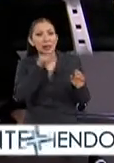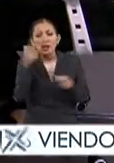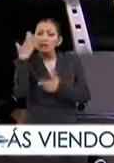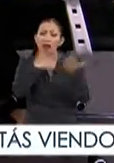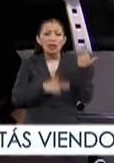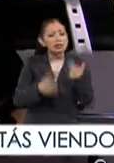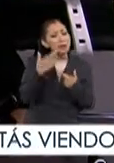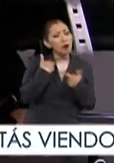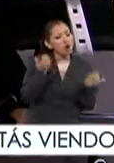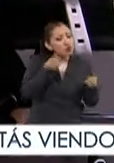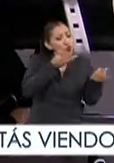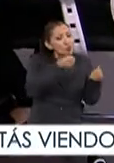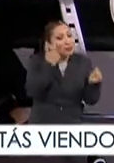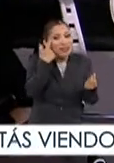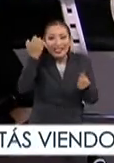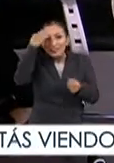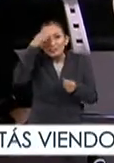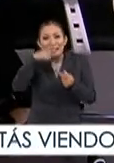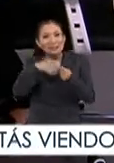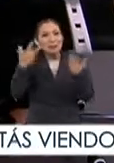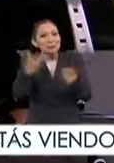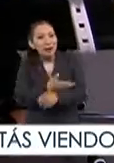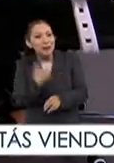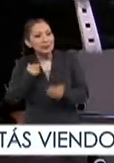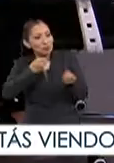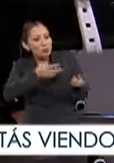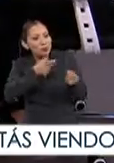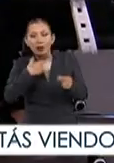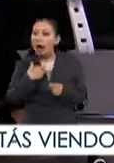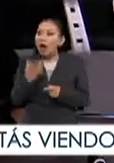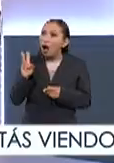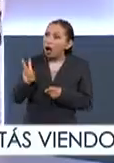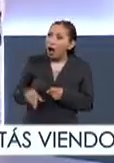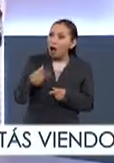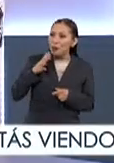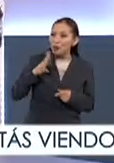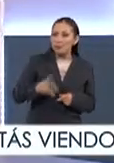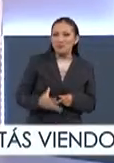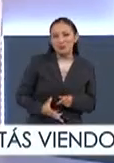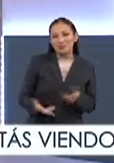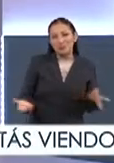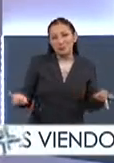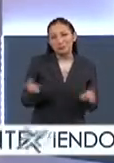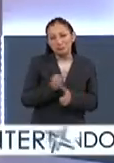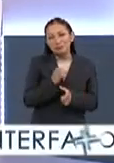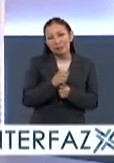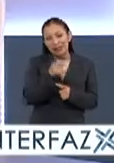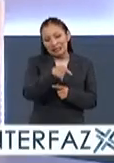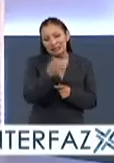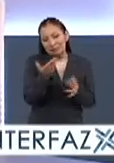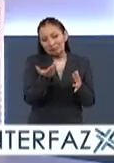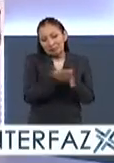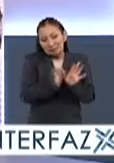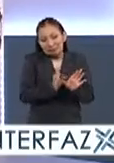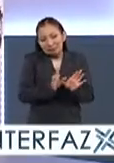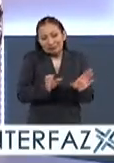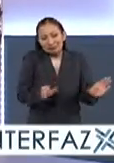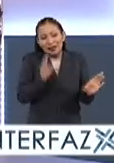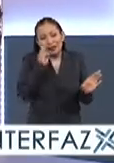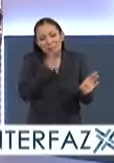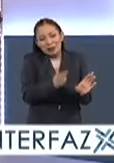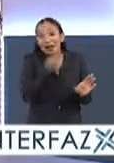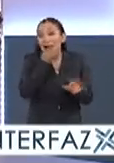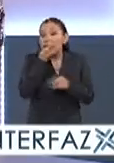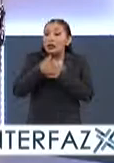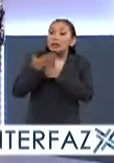regresamos, y el compartirles a ellos las experiencias también los llena, y los hace sentir como que orgullosos. Entonces, pues, es la parte de checar